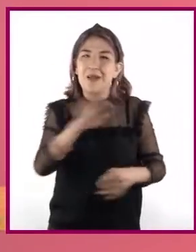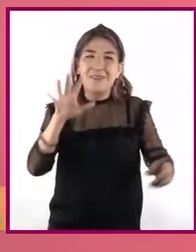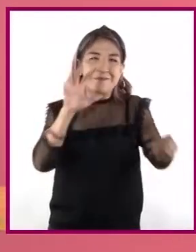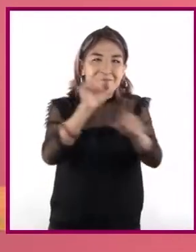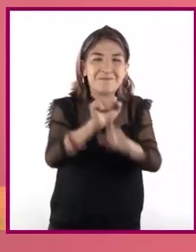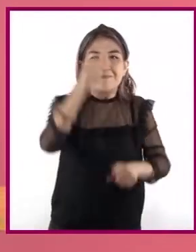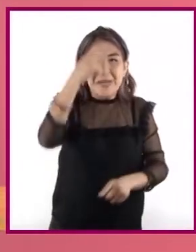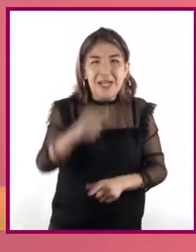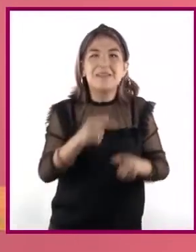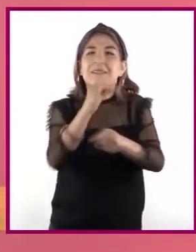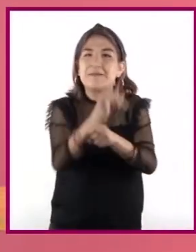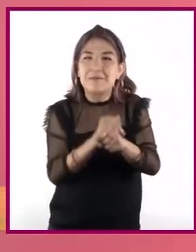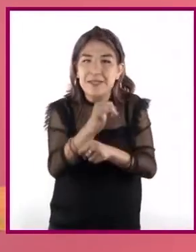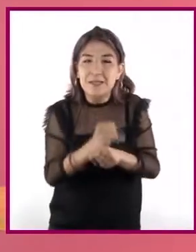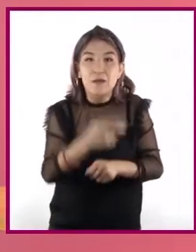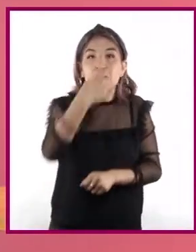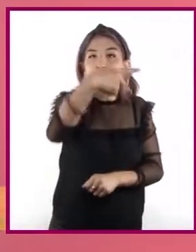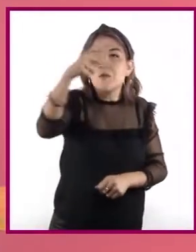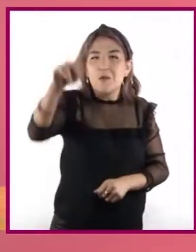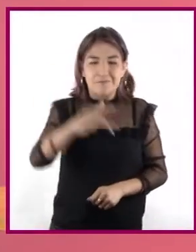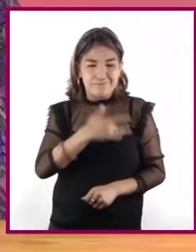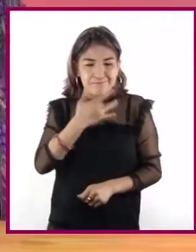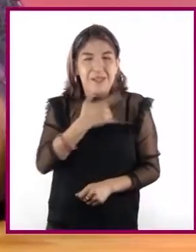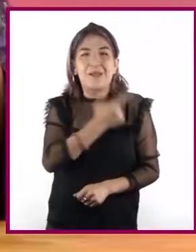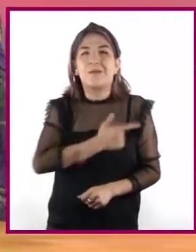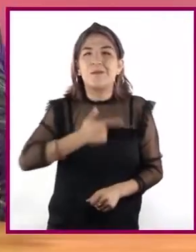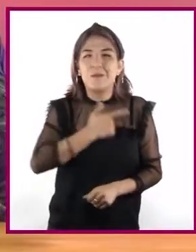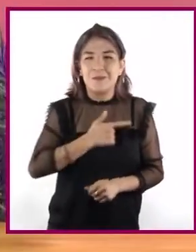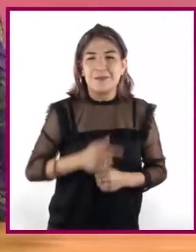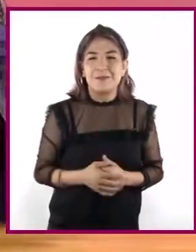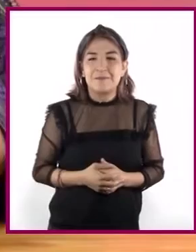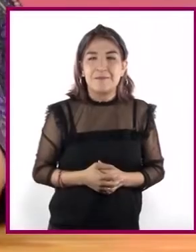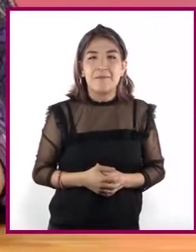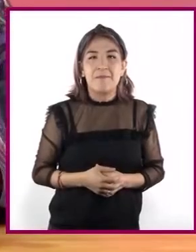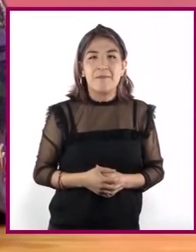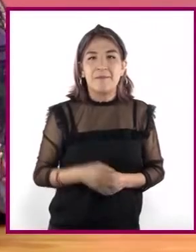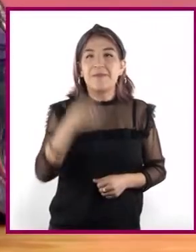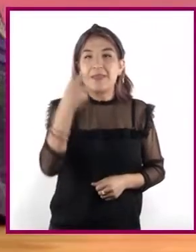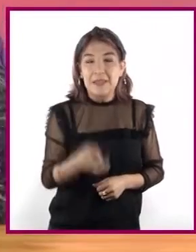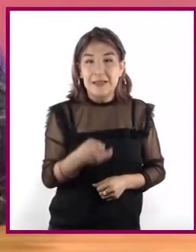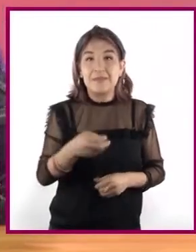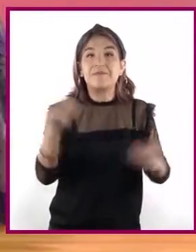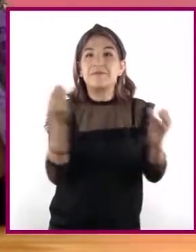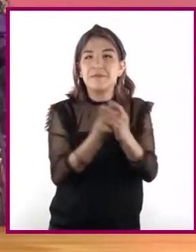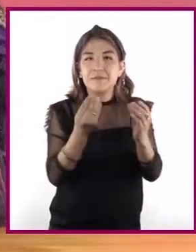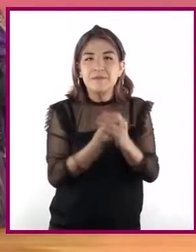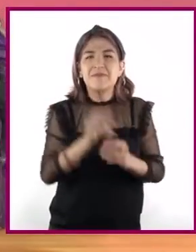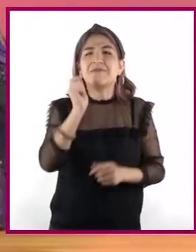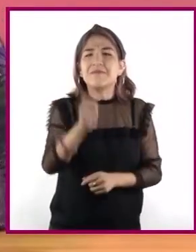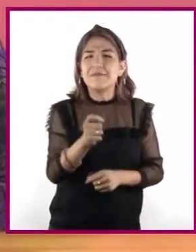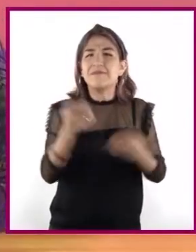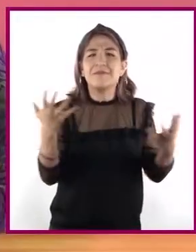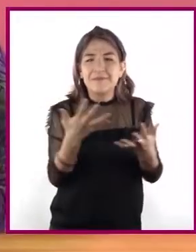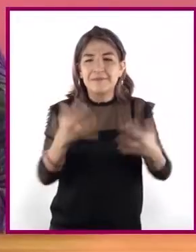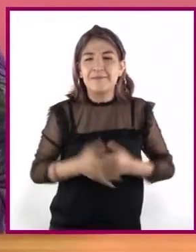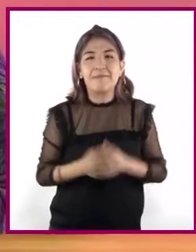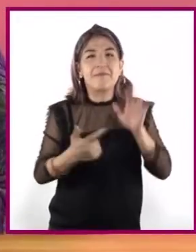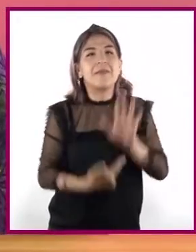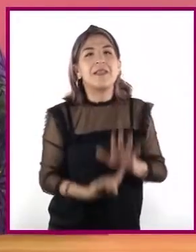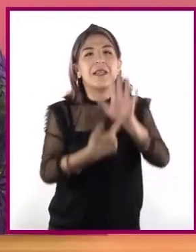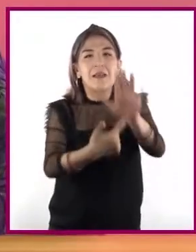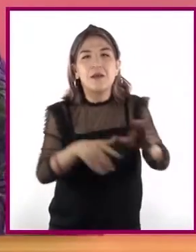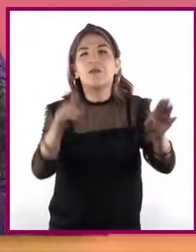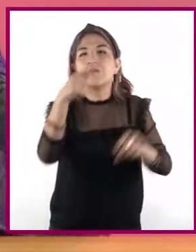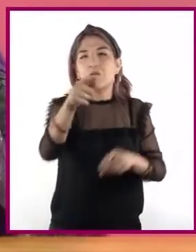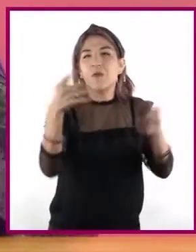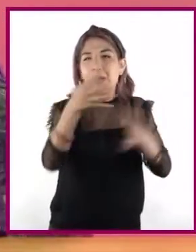impulsa a investigar por su propia iniciativa. Durante la presente sesión se ha realizado una demostración de